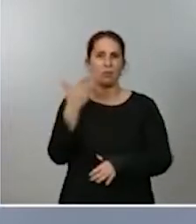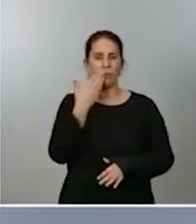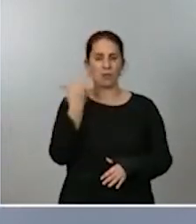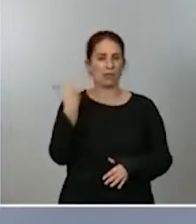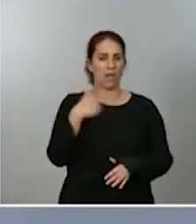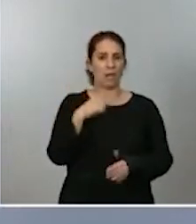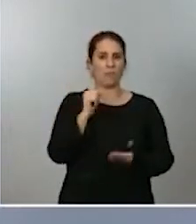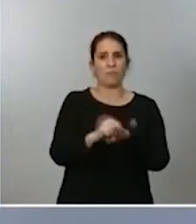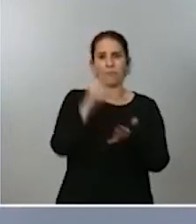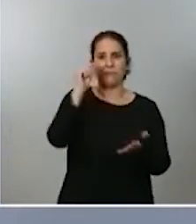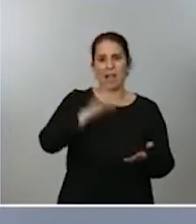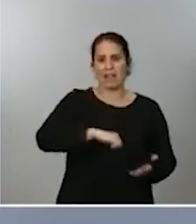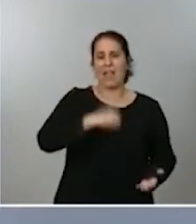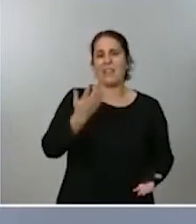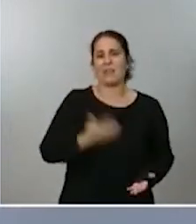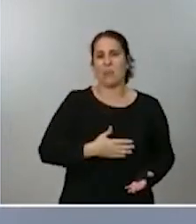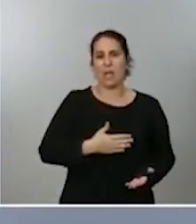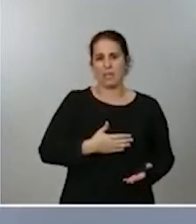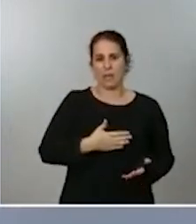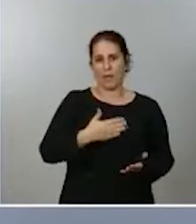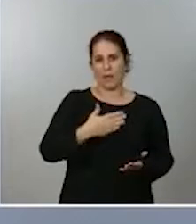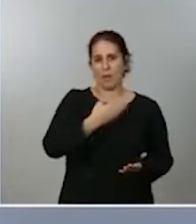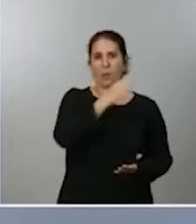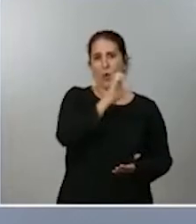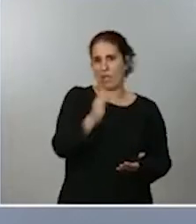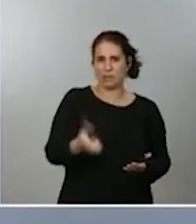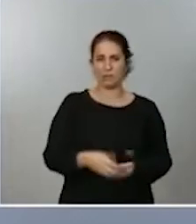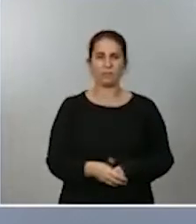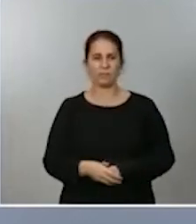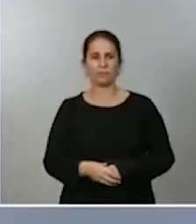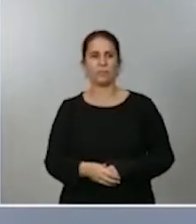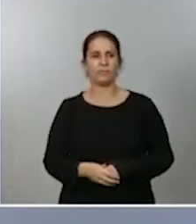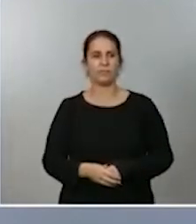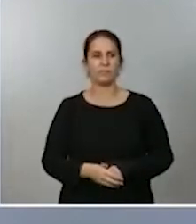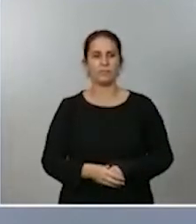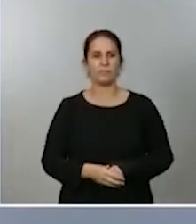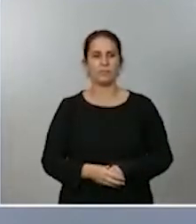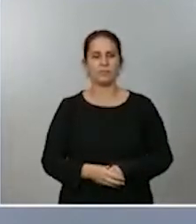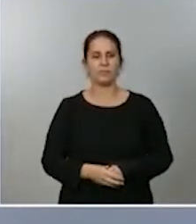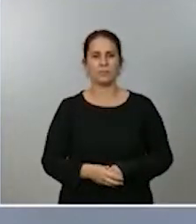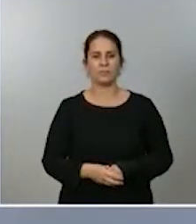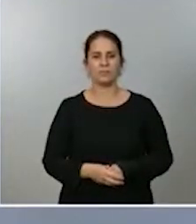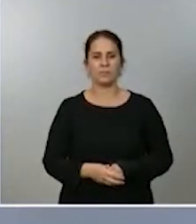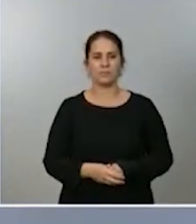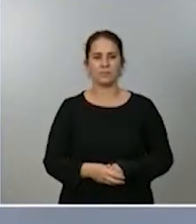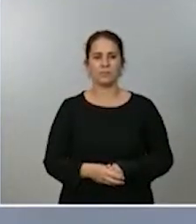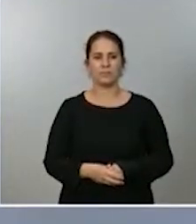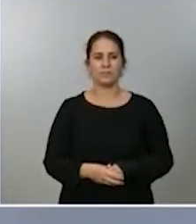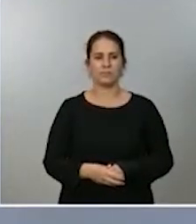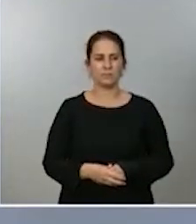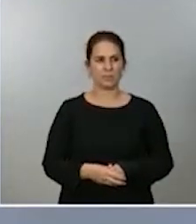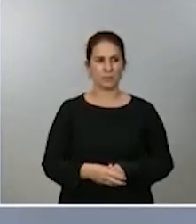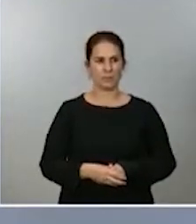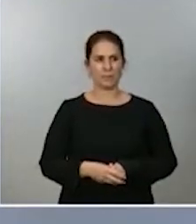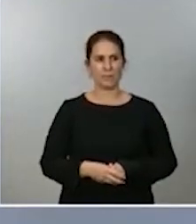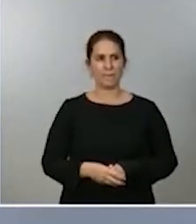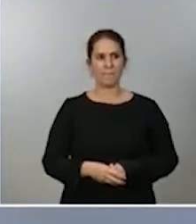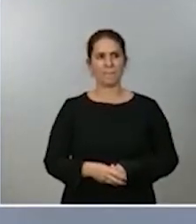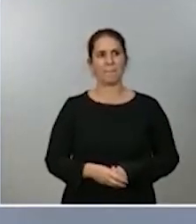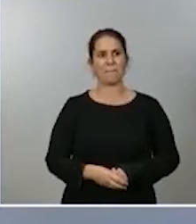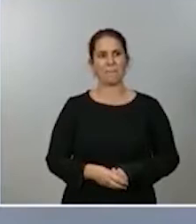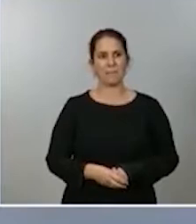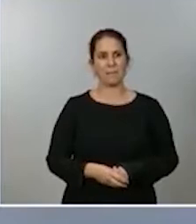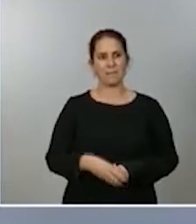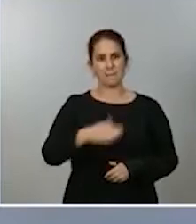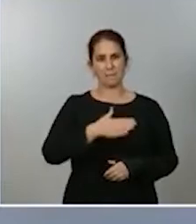al día después de que aparezca publicado en el BOE. Es una potesta que aparece recogida en